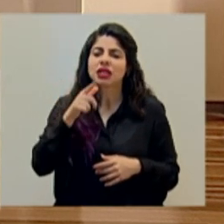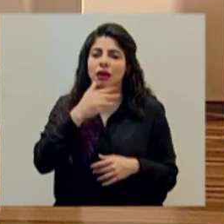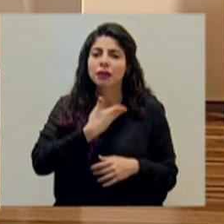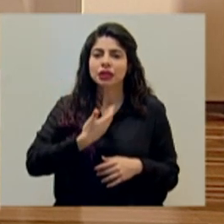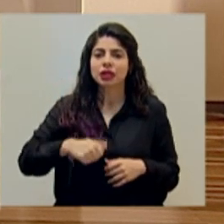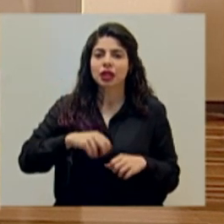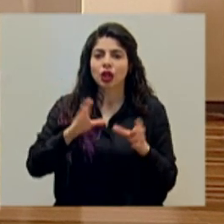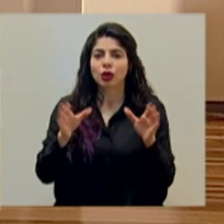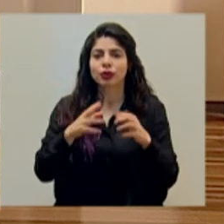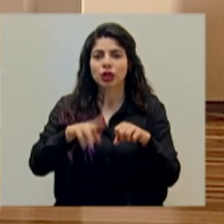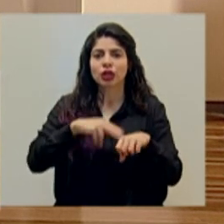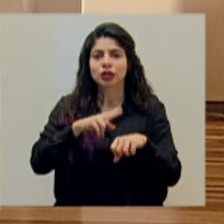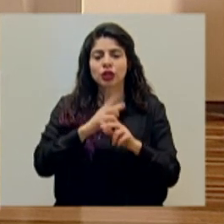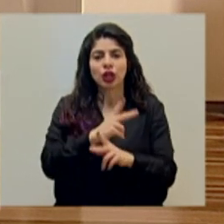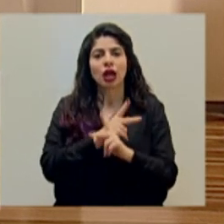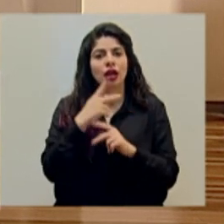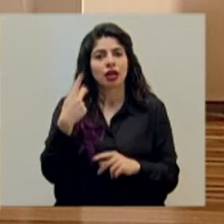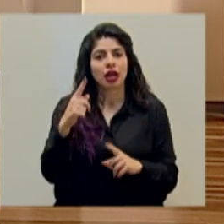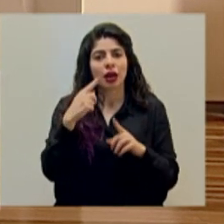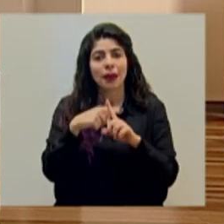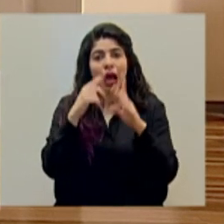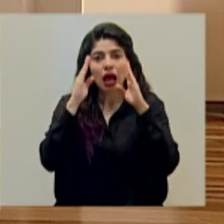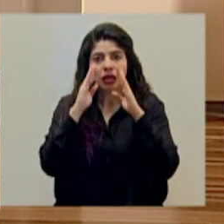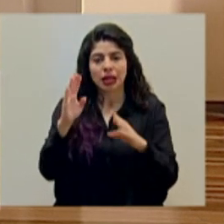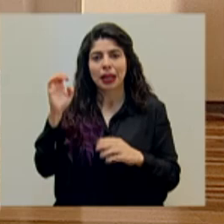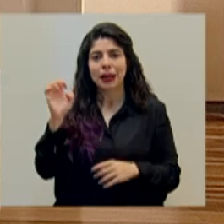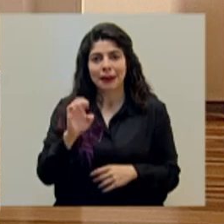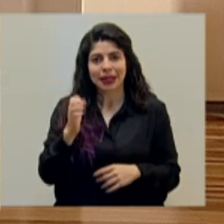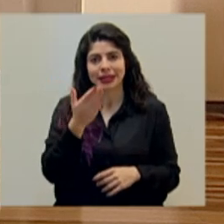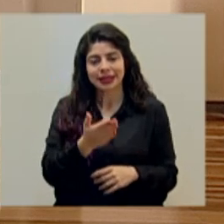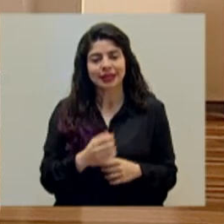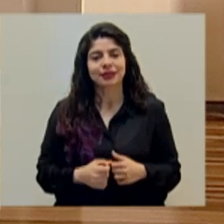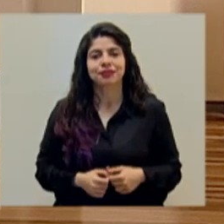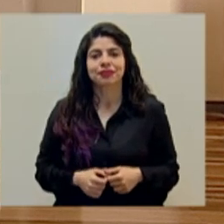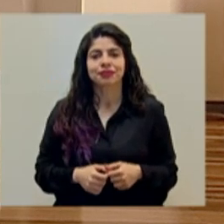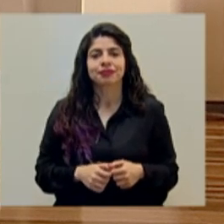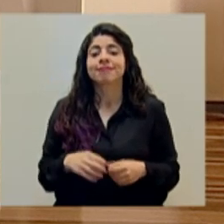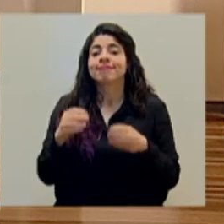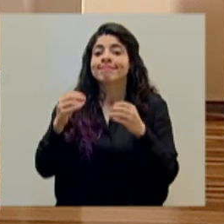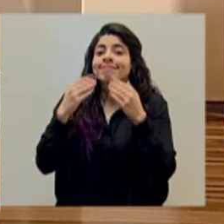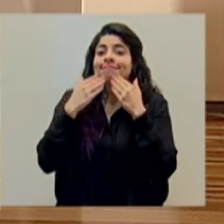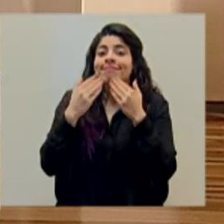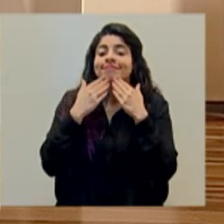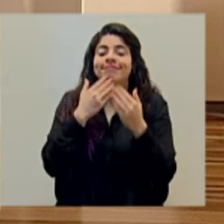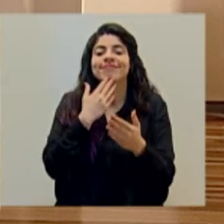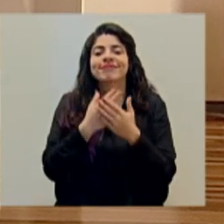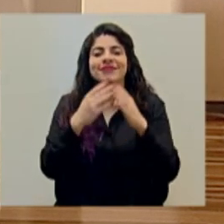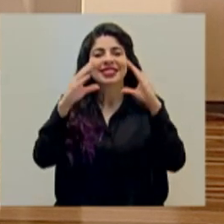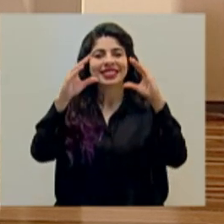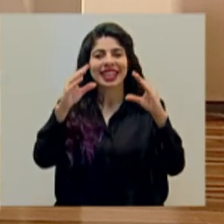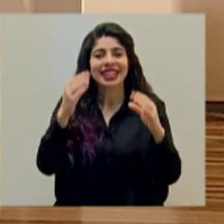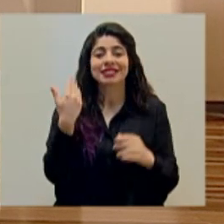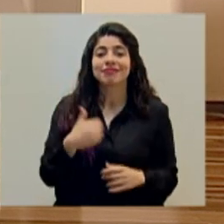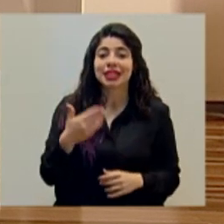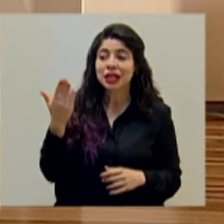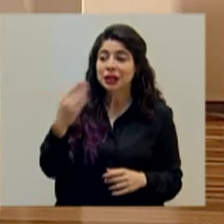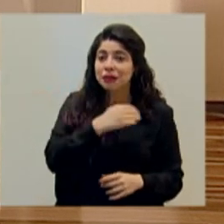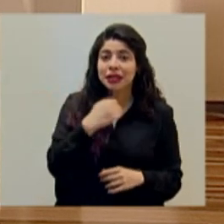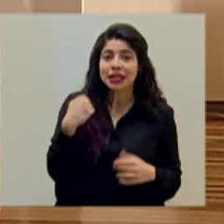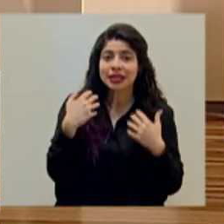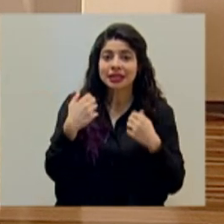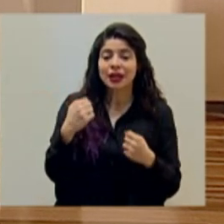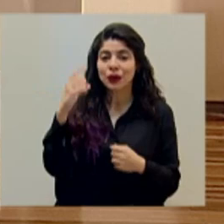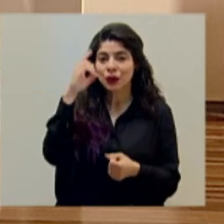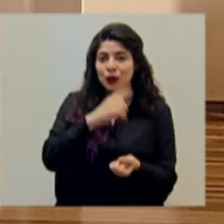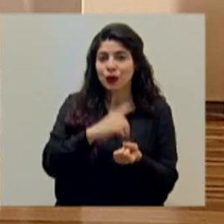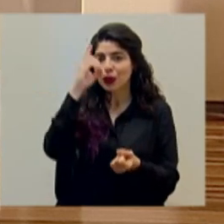Comisión Nacional de Prevención de Riesgos y Atención de Emergencias. Muchísimas gracias. Muy buenas tardes, señor ministro de Salud, doctor